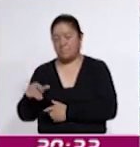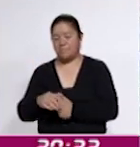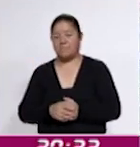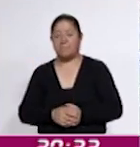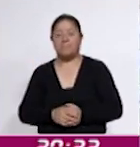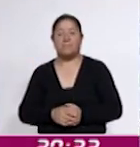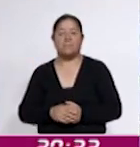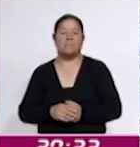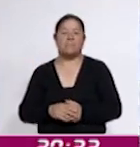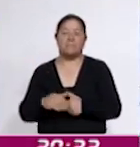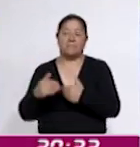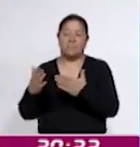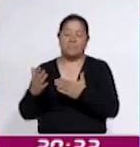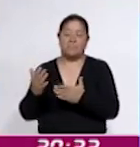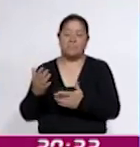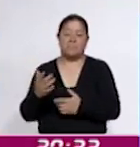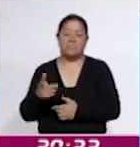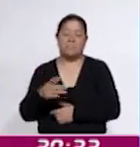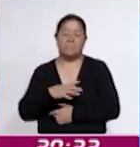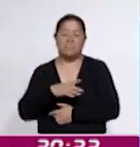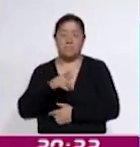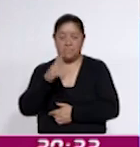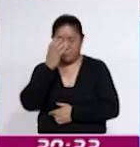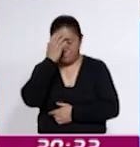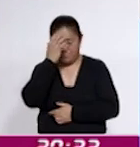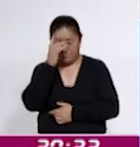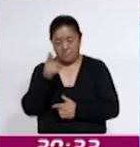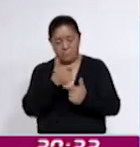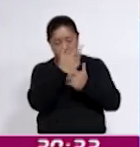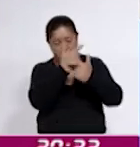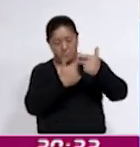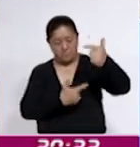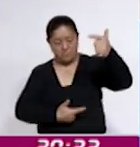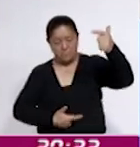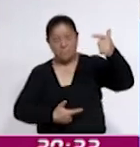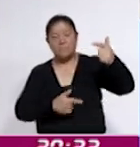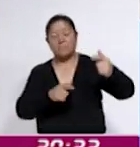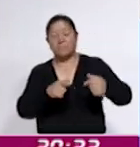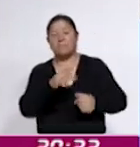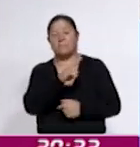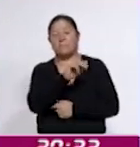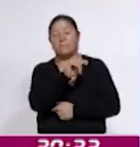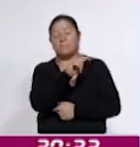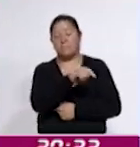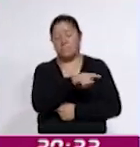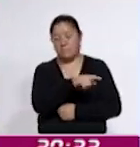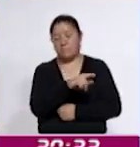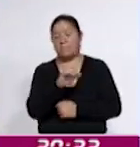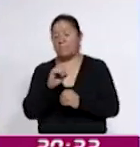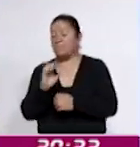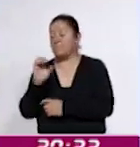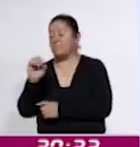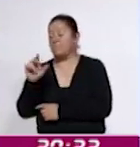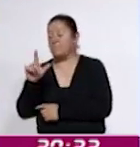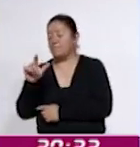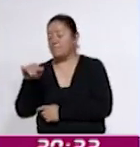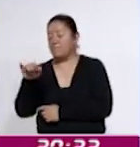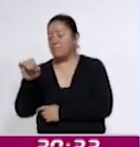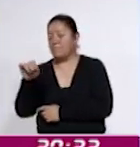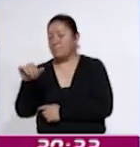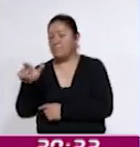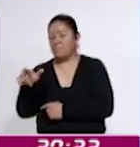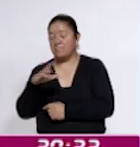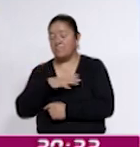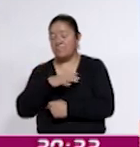la programación completa, se puede consultar las redes sociales de la Universidad Autónoma de Tlaxcala y de La Colmena. Para Corazis